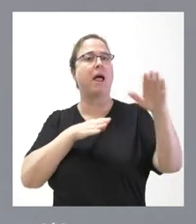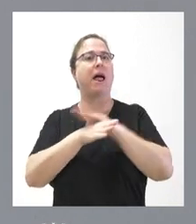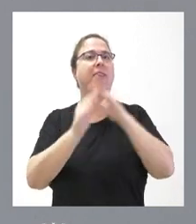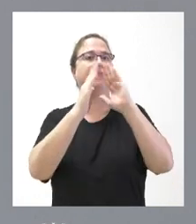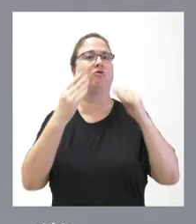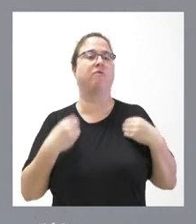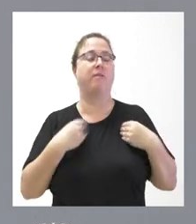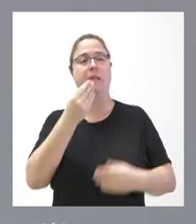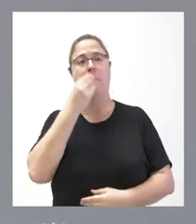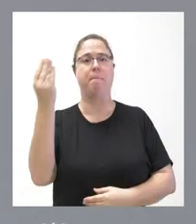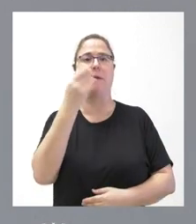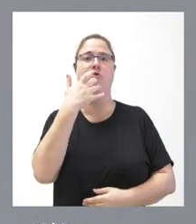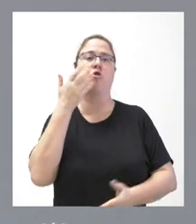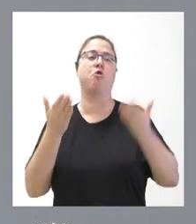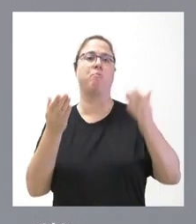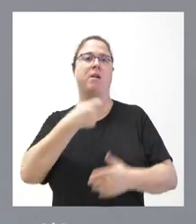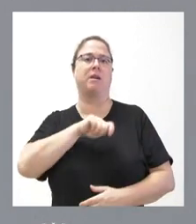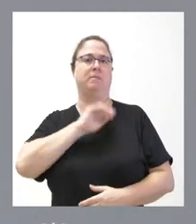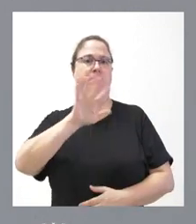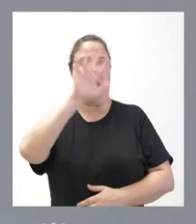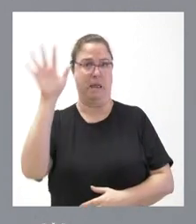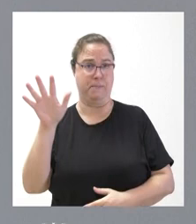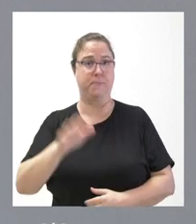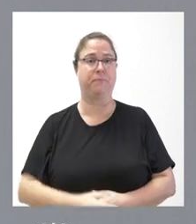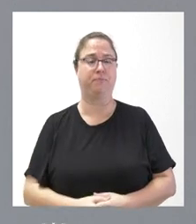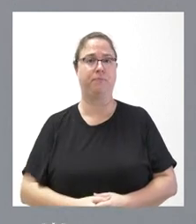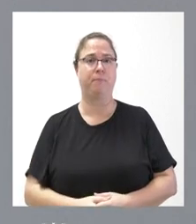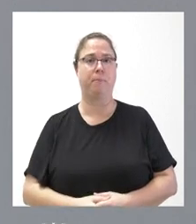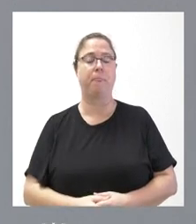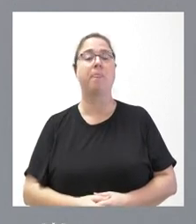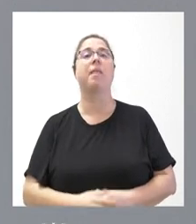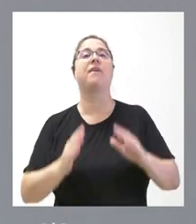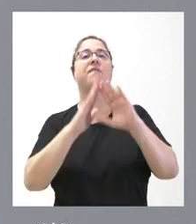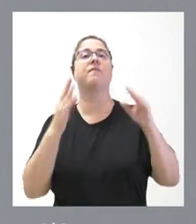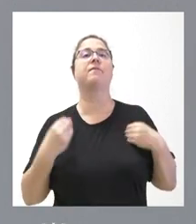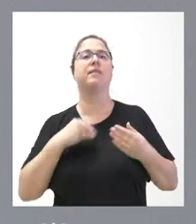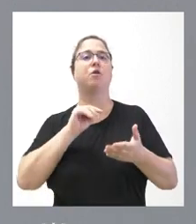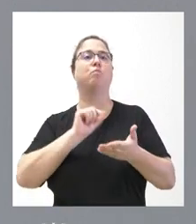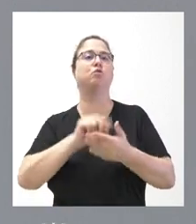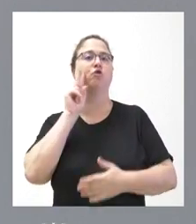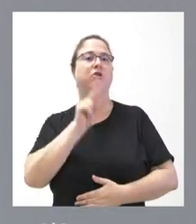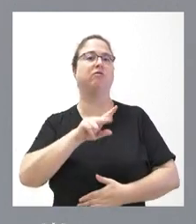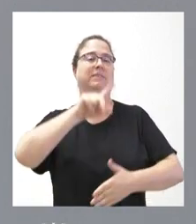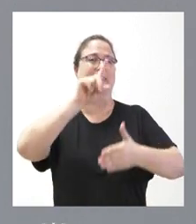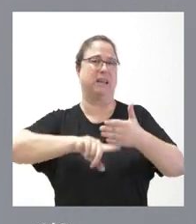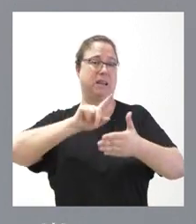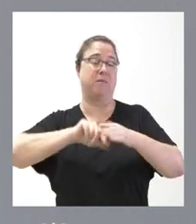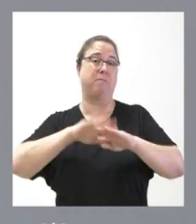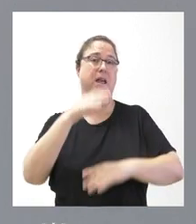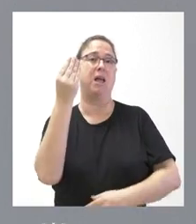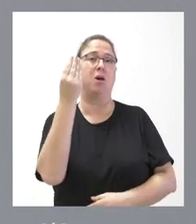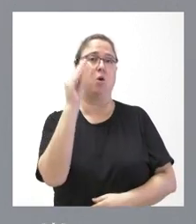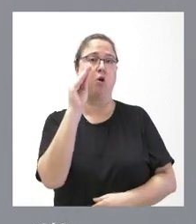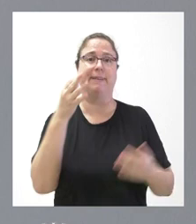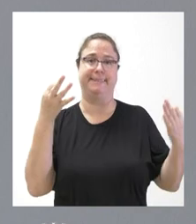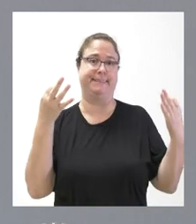que la media nacional. La vivienda en Castilla y León desde el punto de vista del alquiler para un joven es más sencilla, hay más